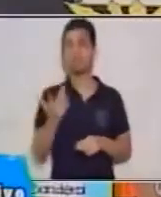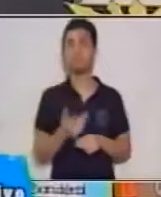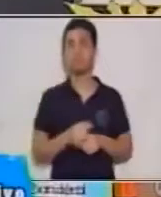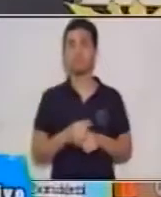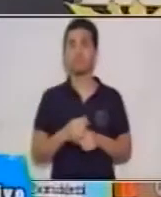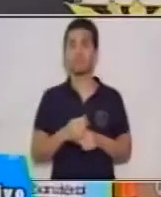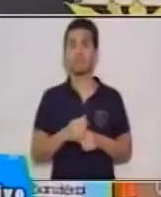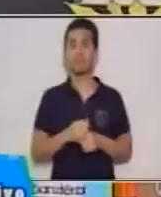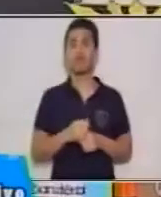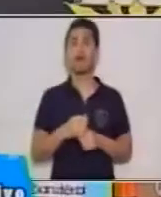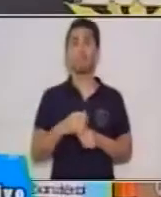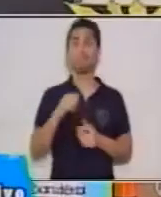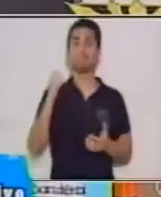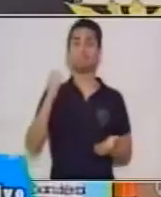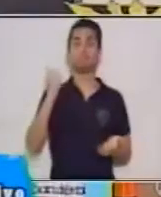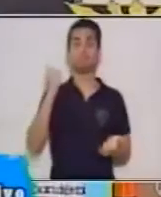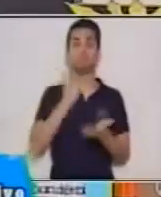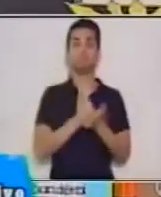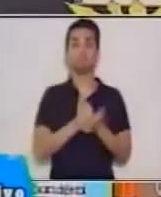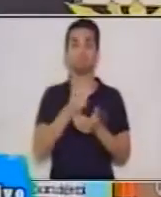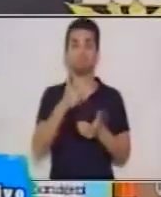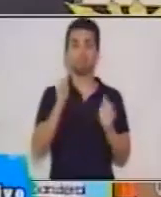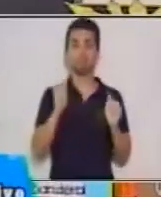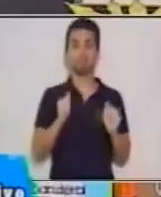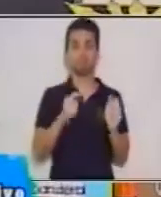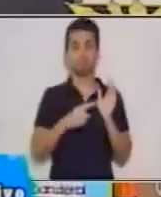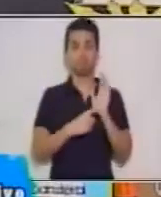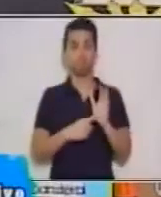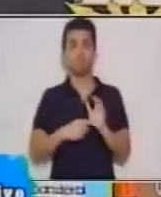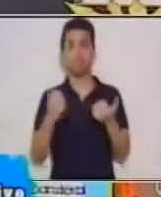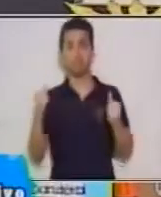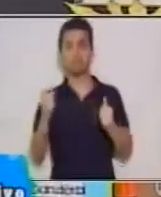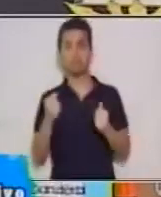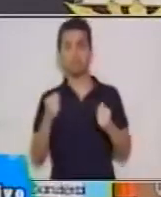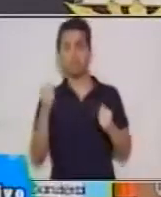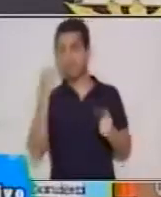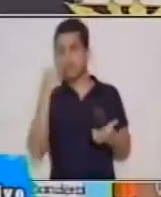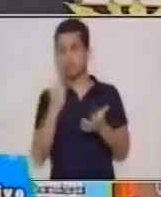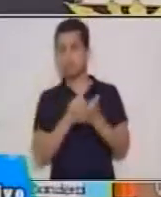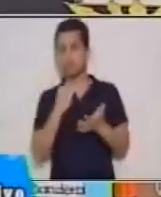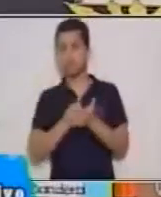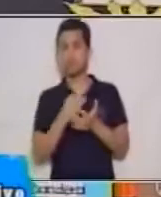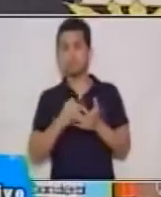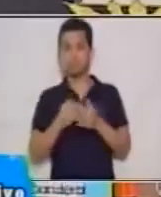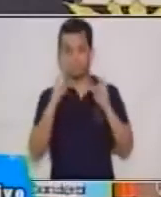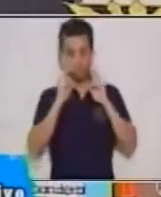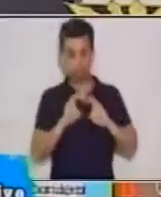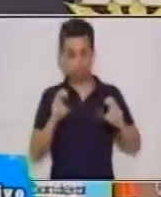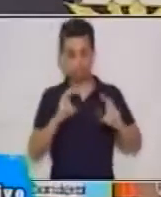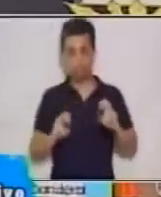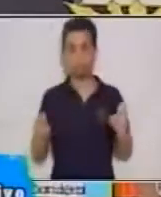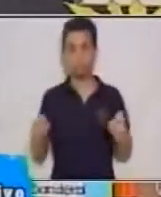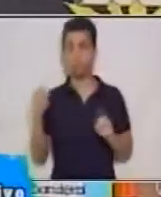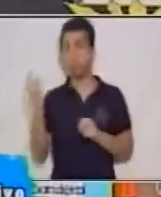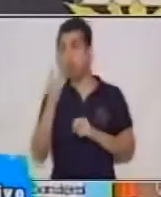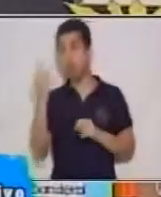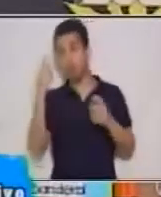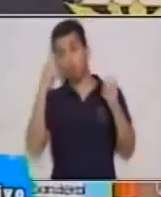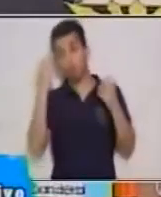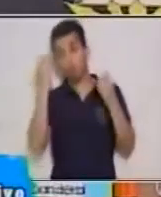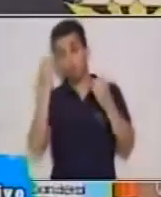tienen la autorización para poder llevar a cabo este estudio. No solamente es una información